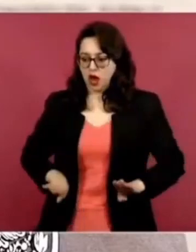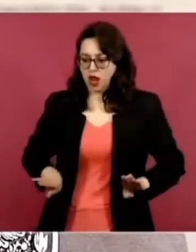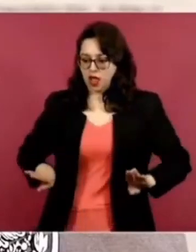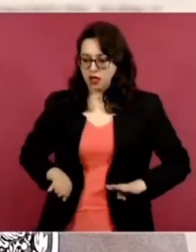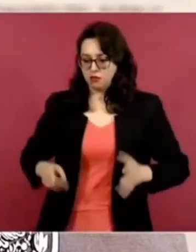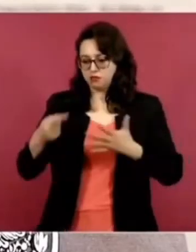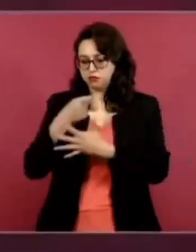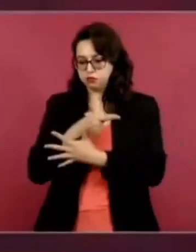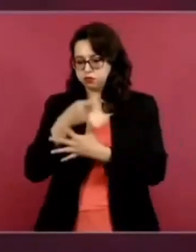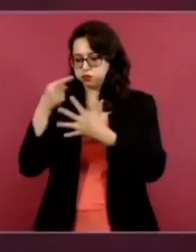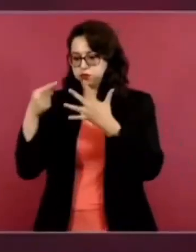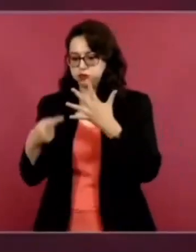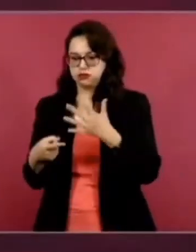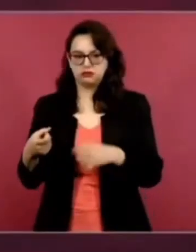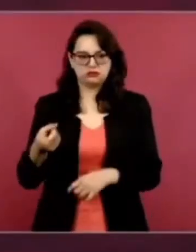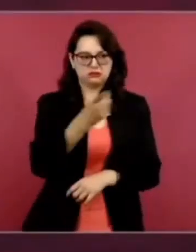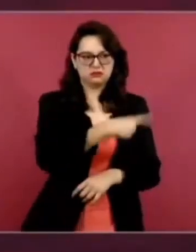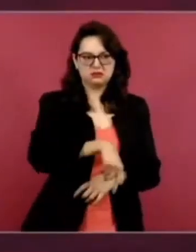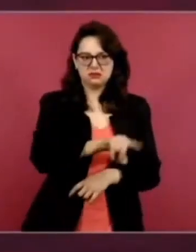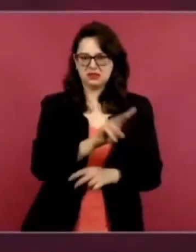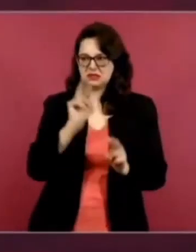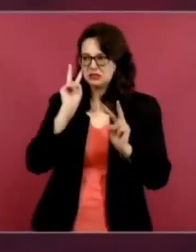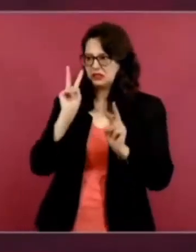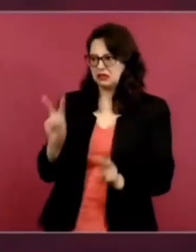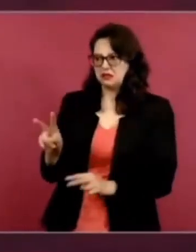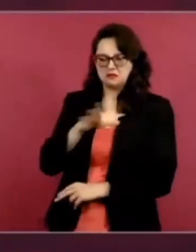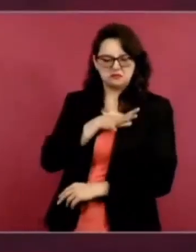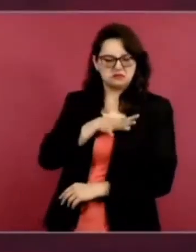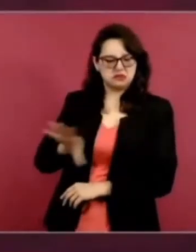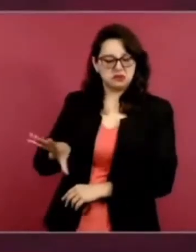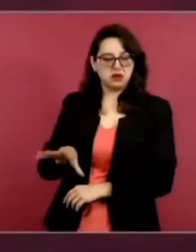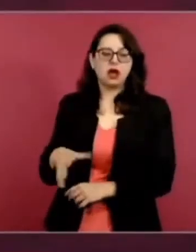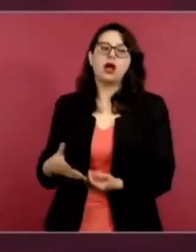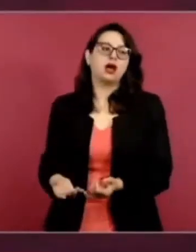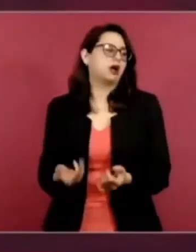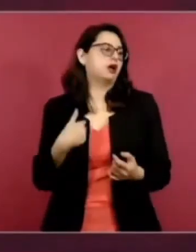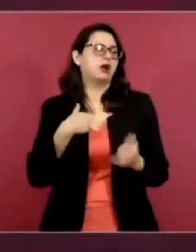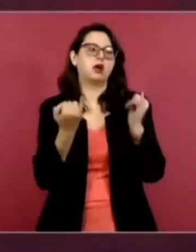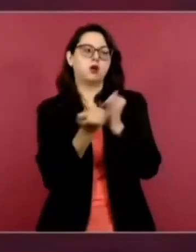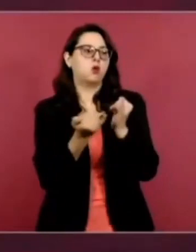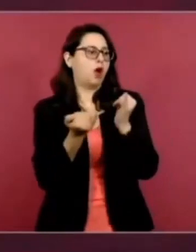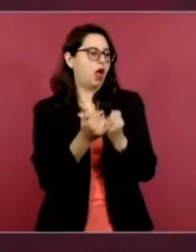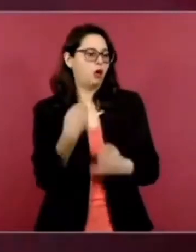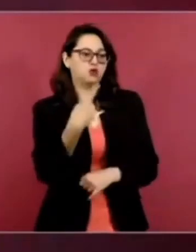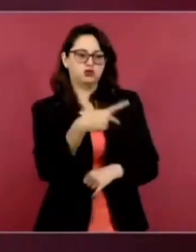son correspondidos. Nosotros no queremos parecernos a ellos.